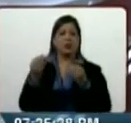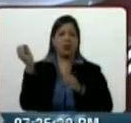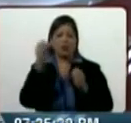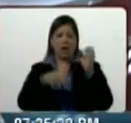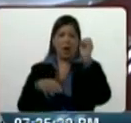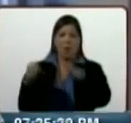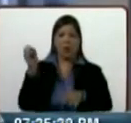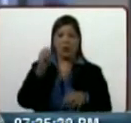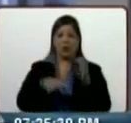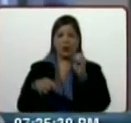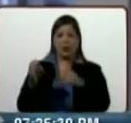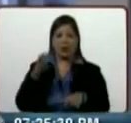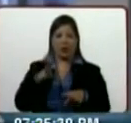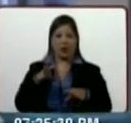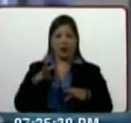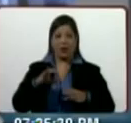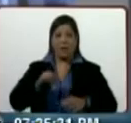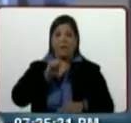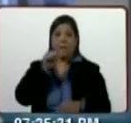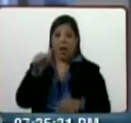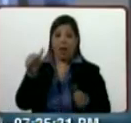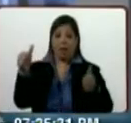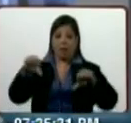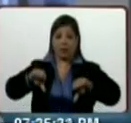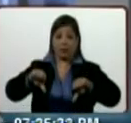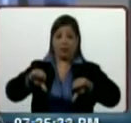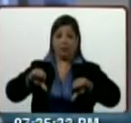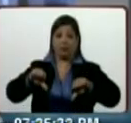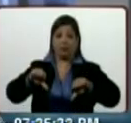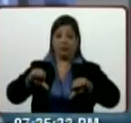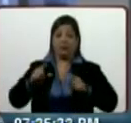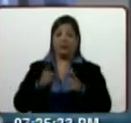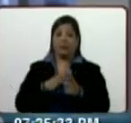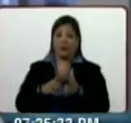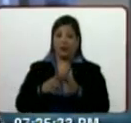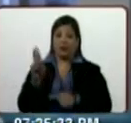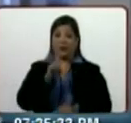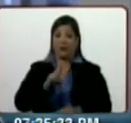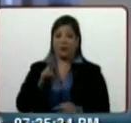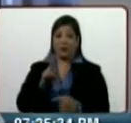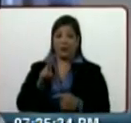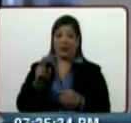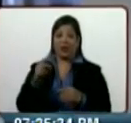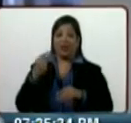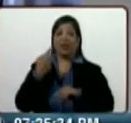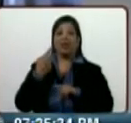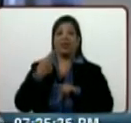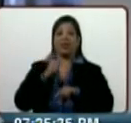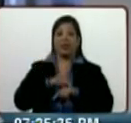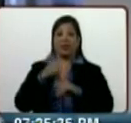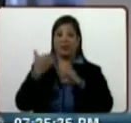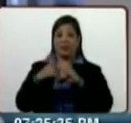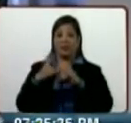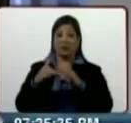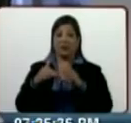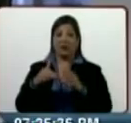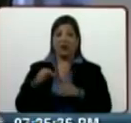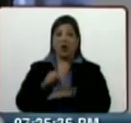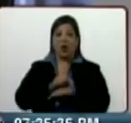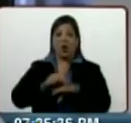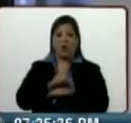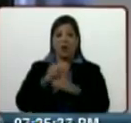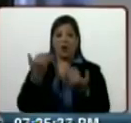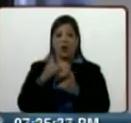estados algunas fallas y desde ya se ha estado utilizando este tema para decir que el Gobierno Nacional estaría restringiendo las